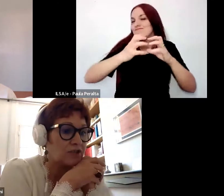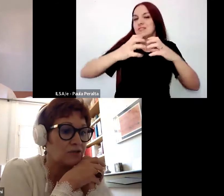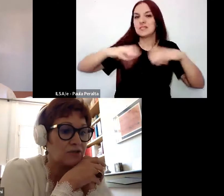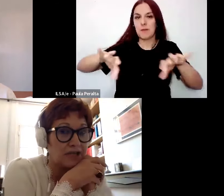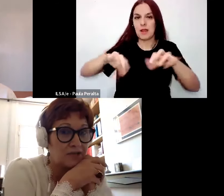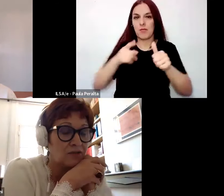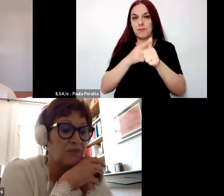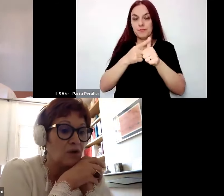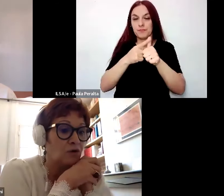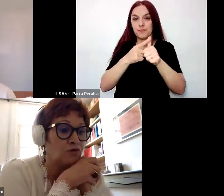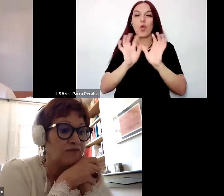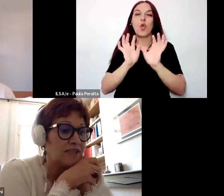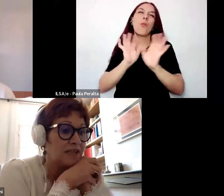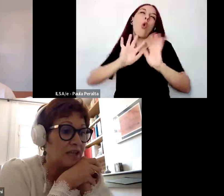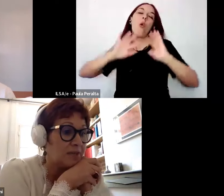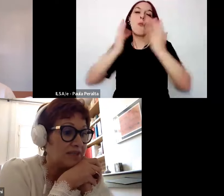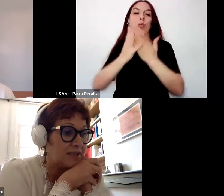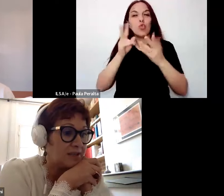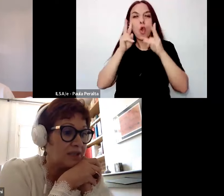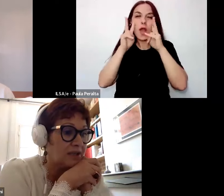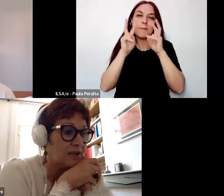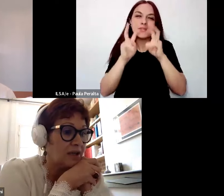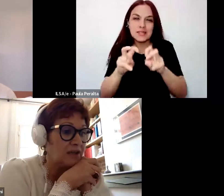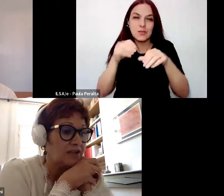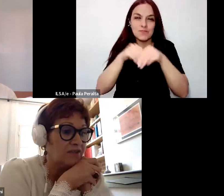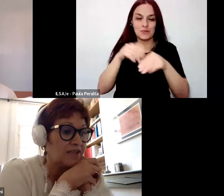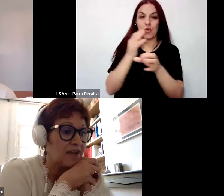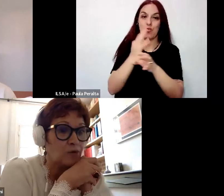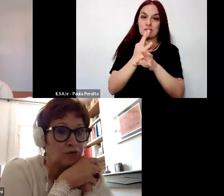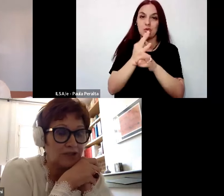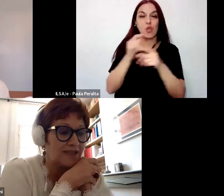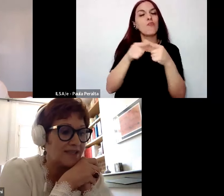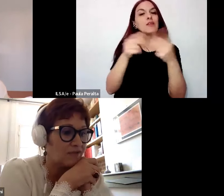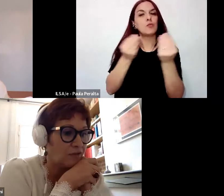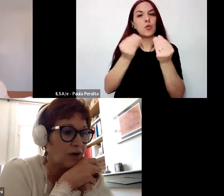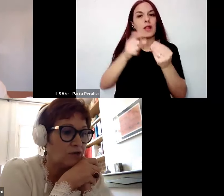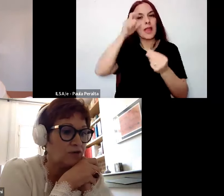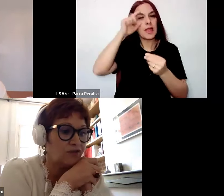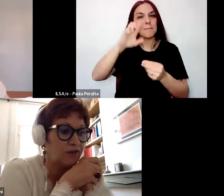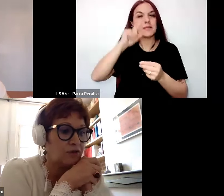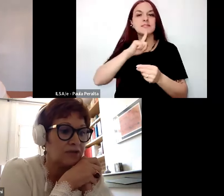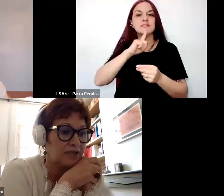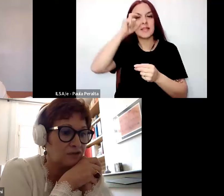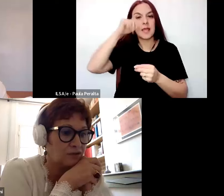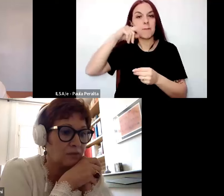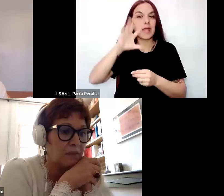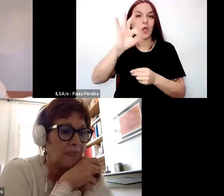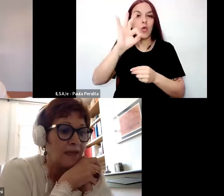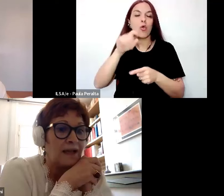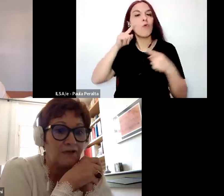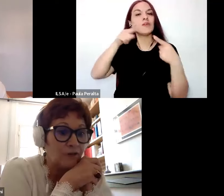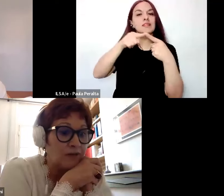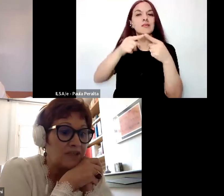el mundo de la investigación, las investigaciones en educación, que tienen un objetivo epistémico y que buscan producir